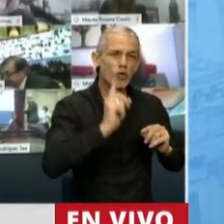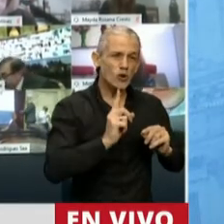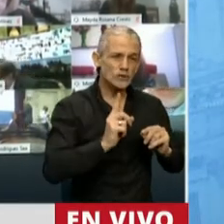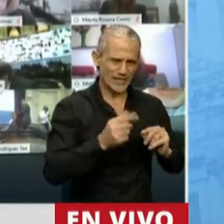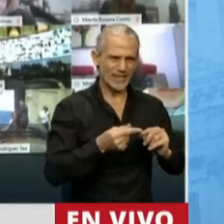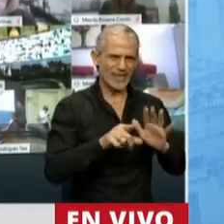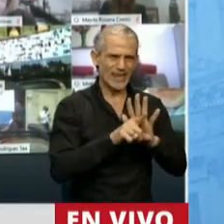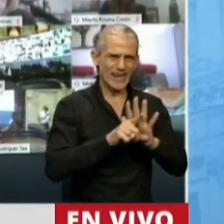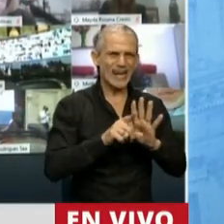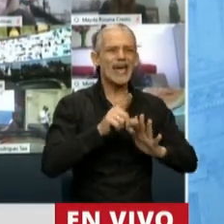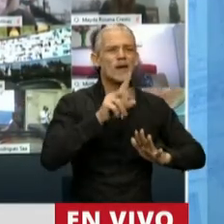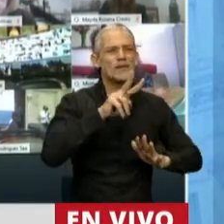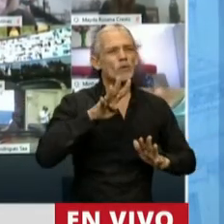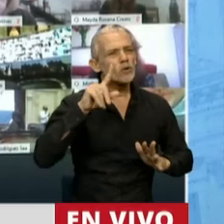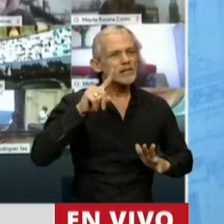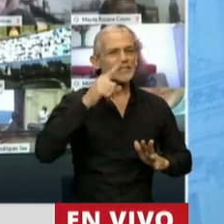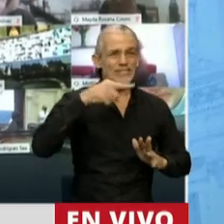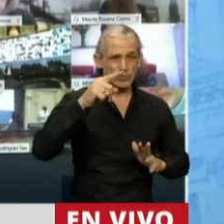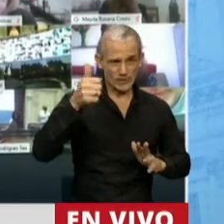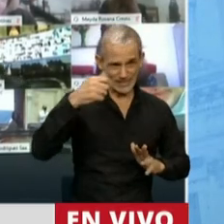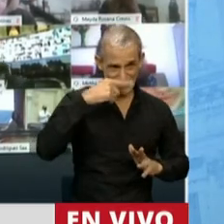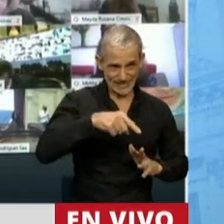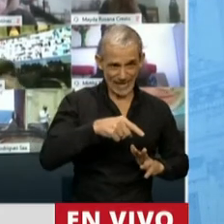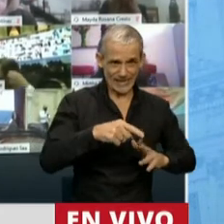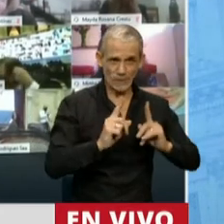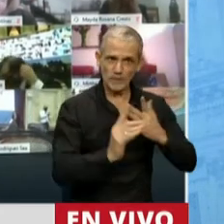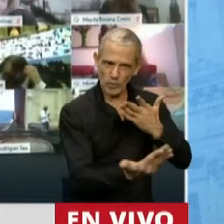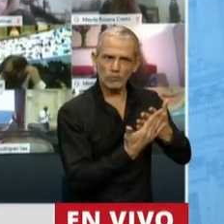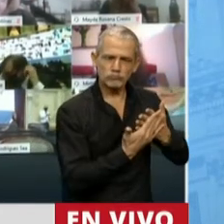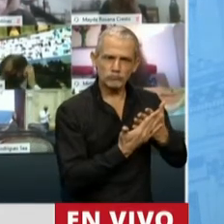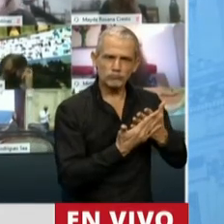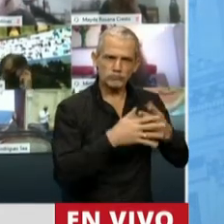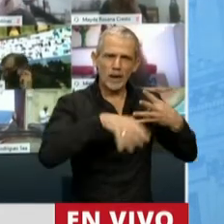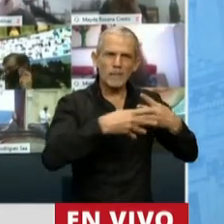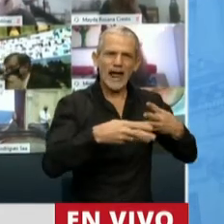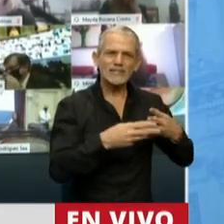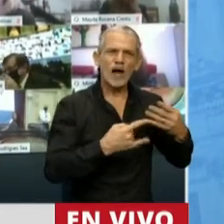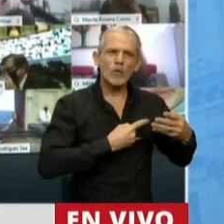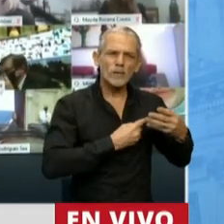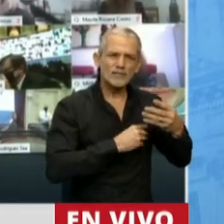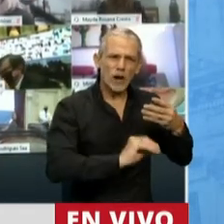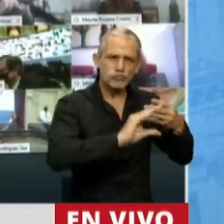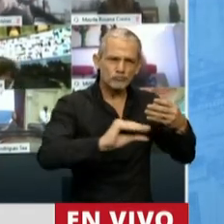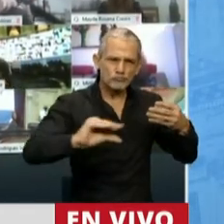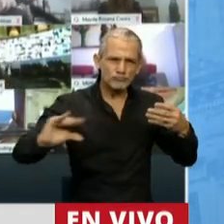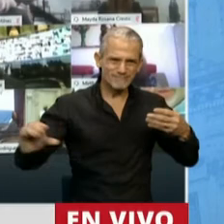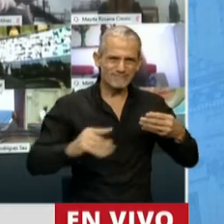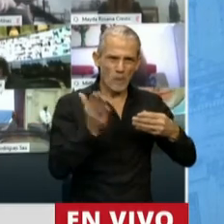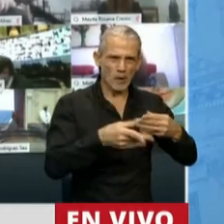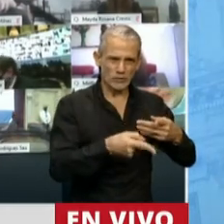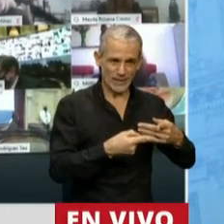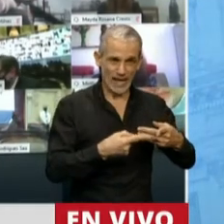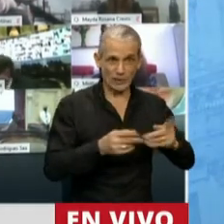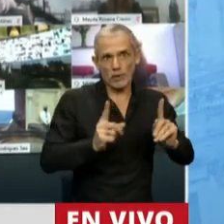la 27.467. Así que me parece que eso está bien, más allá de que los recursos les va a ser un año para apretarse, y